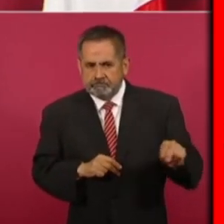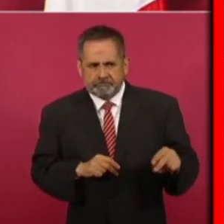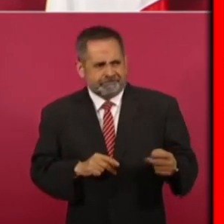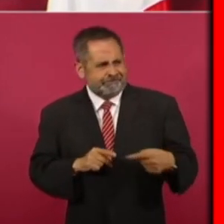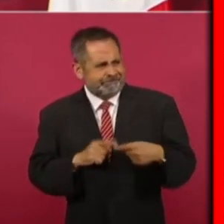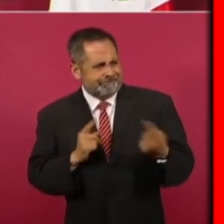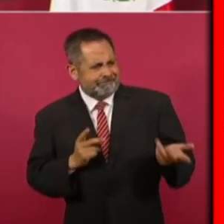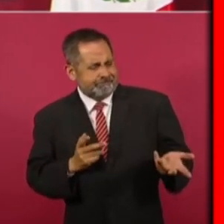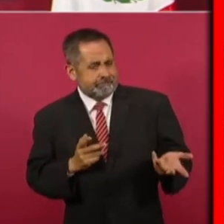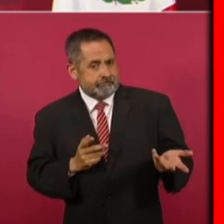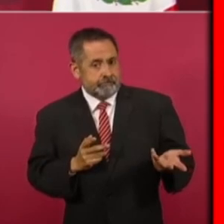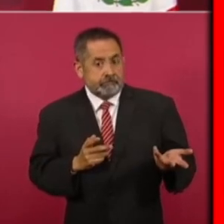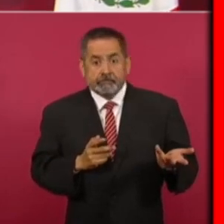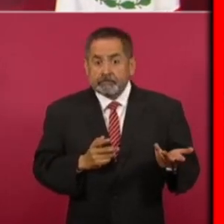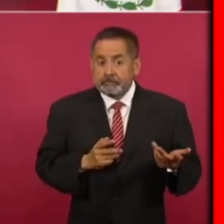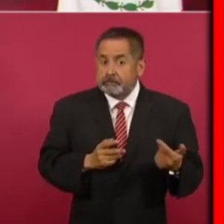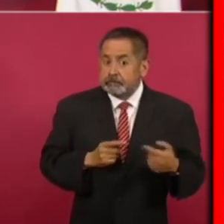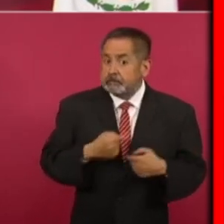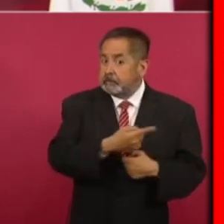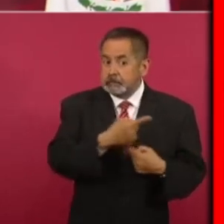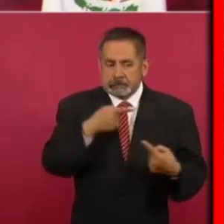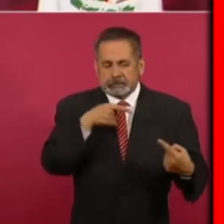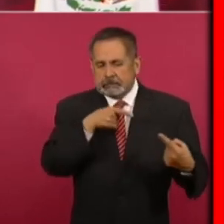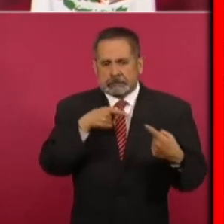y hubo